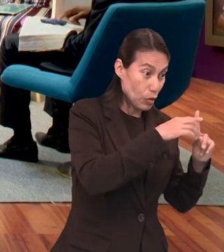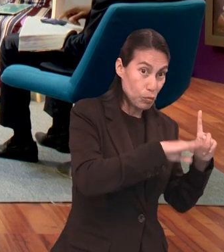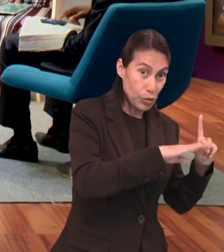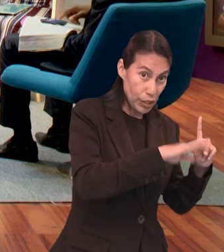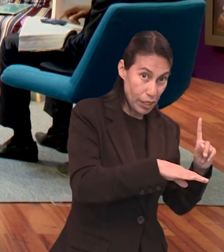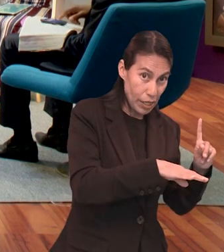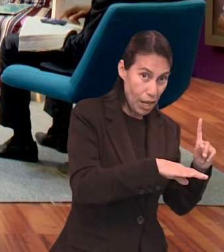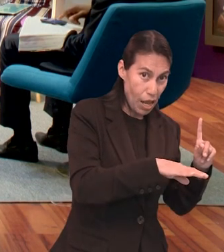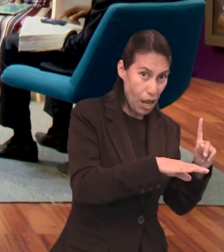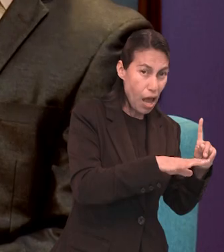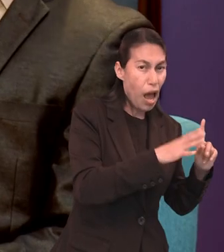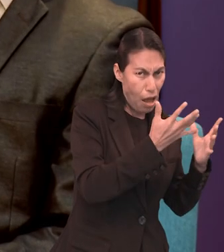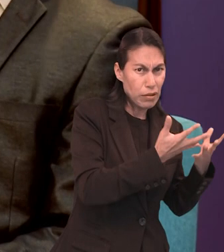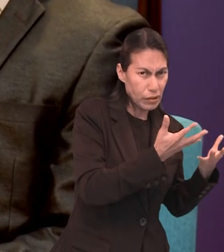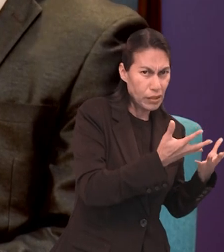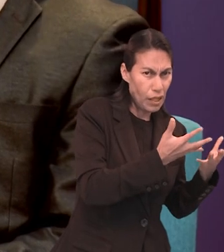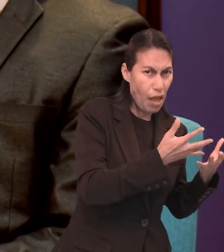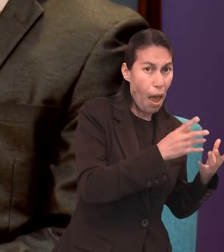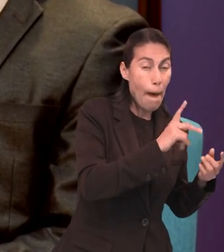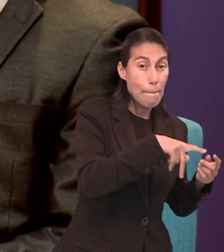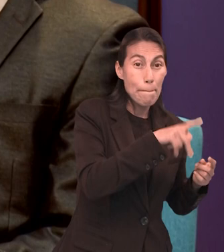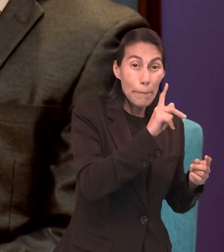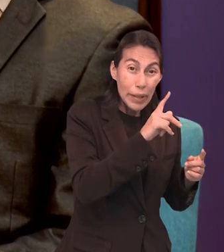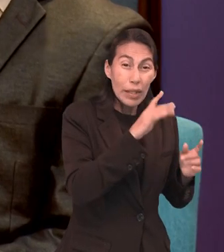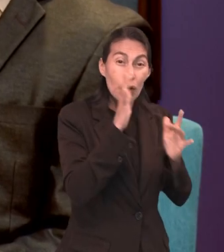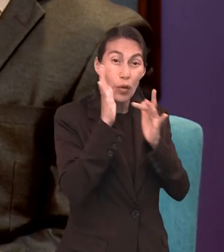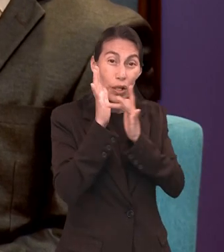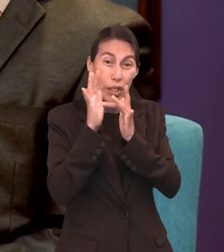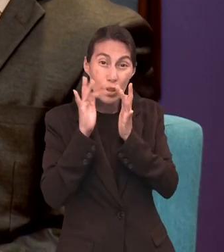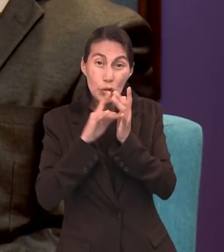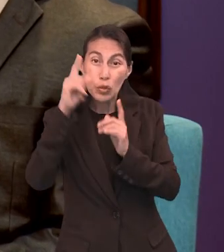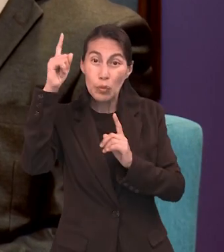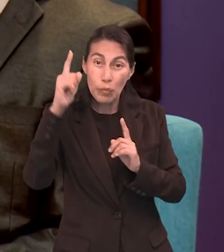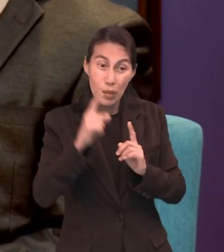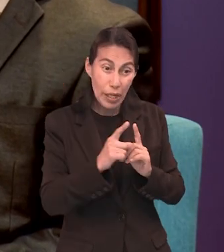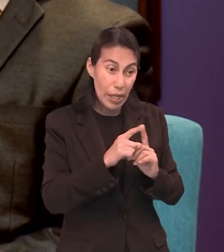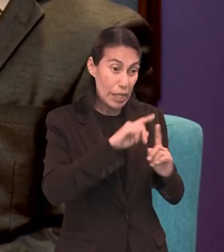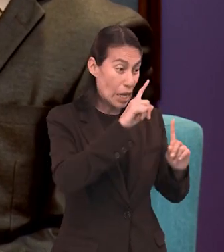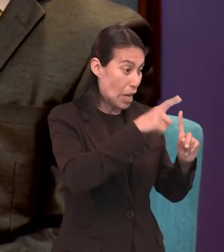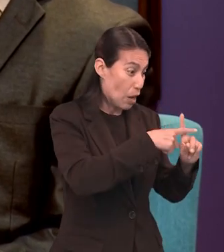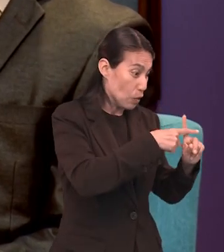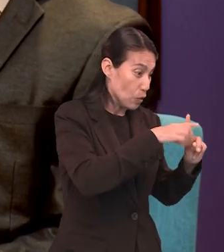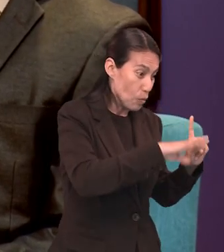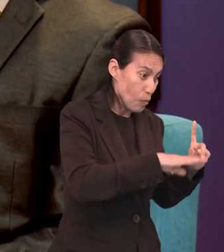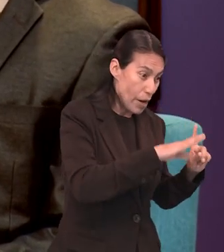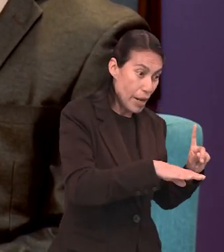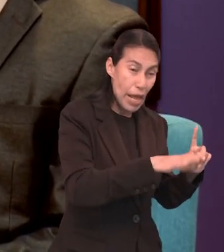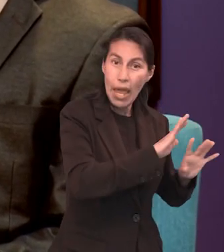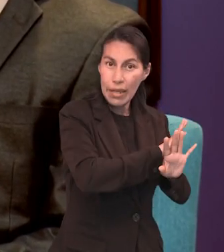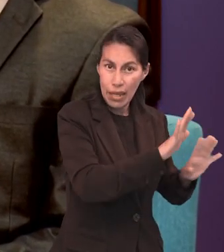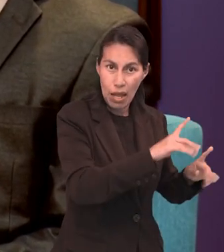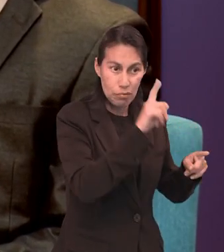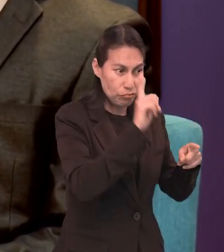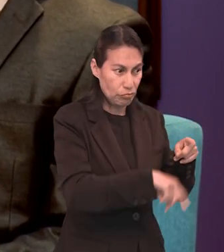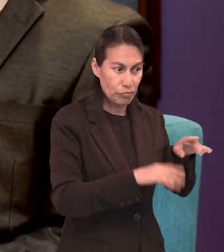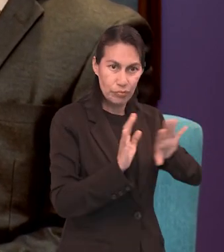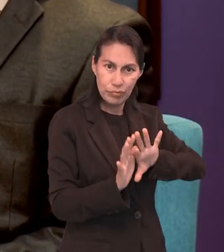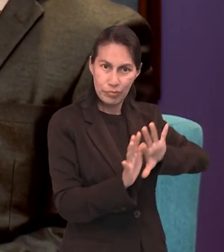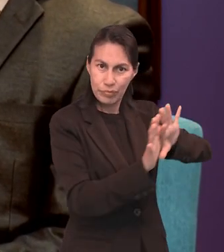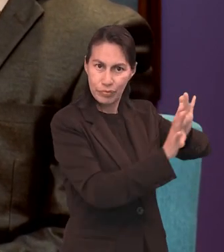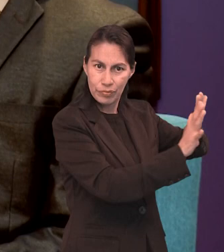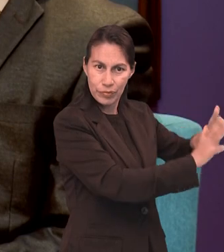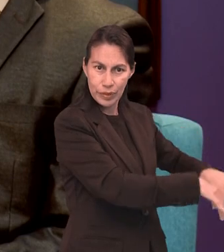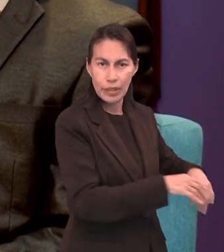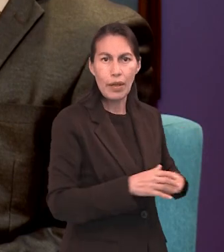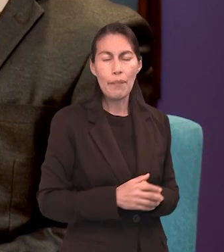Jesús. Y si no, lo que iba a suceder es lo que dice Hebreos 9, 26. De